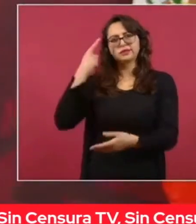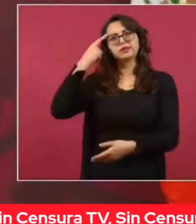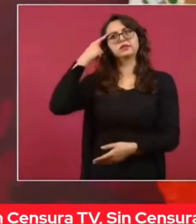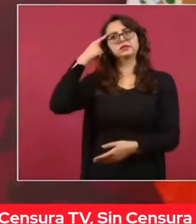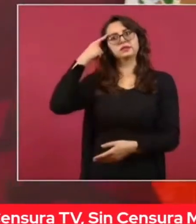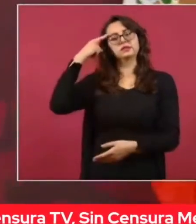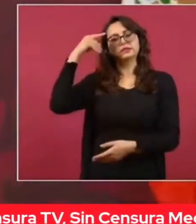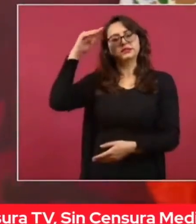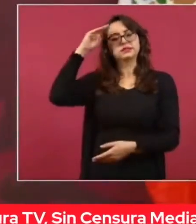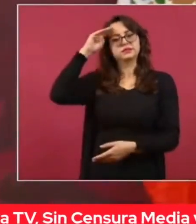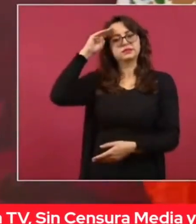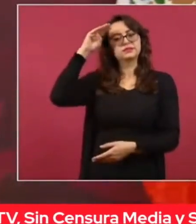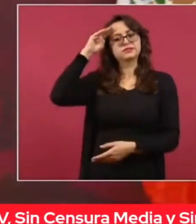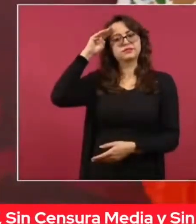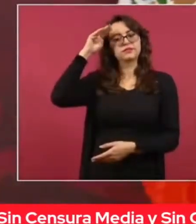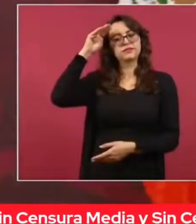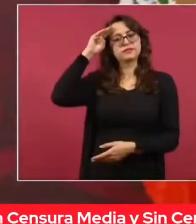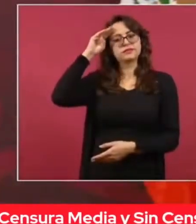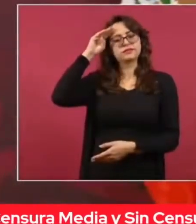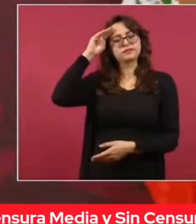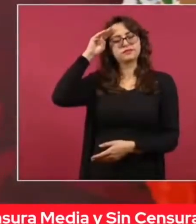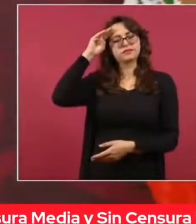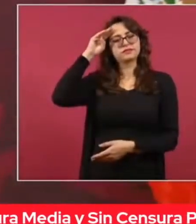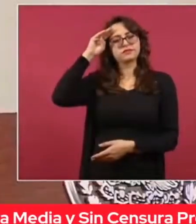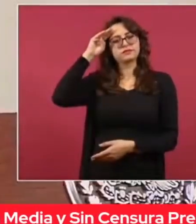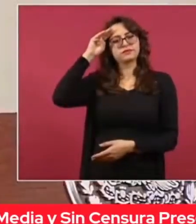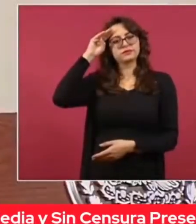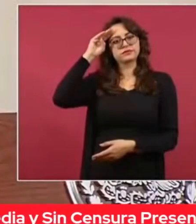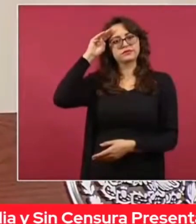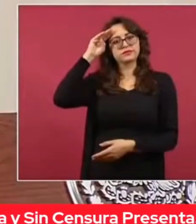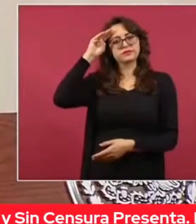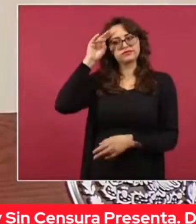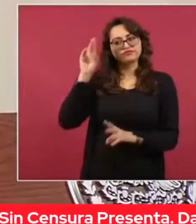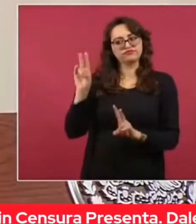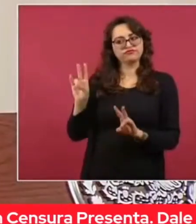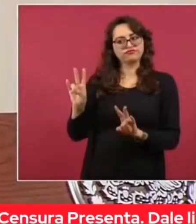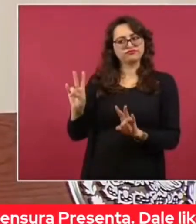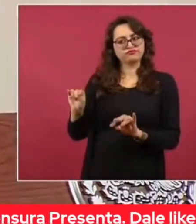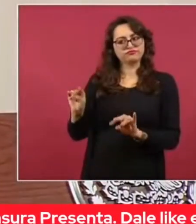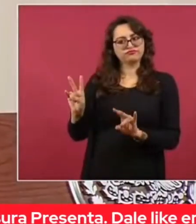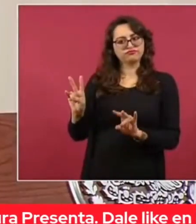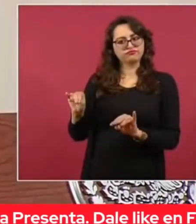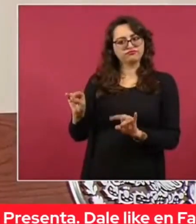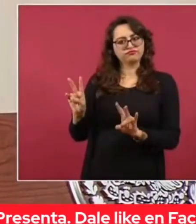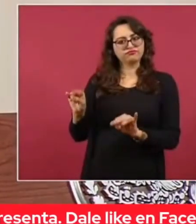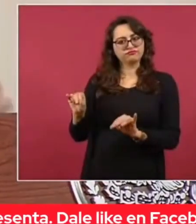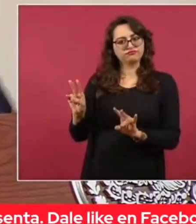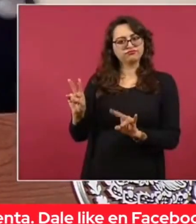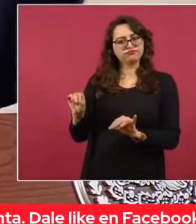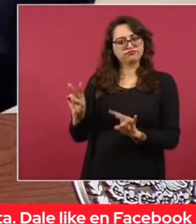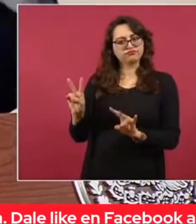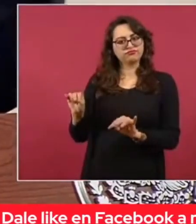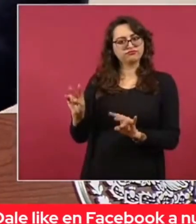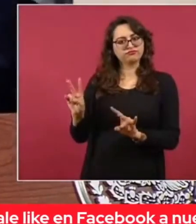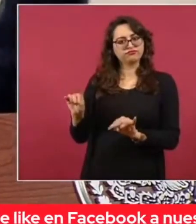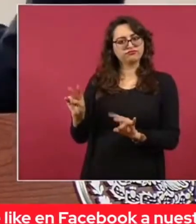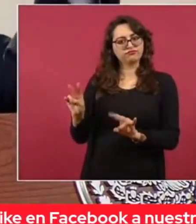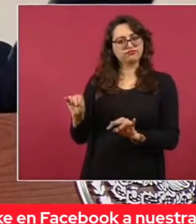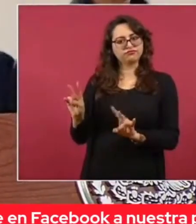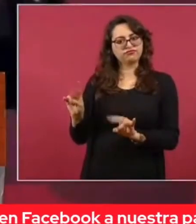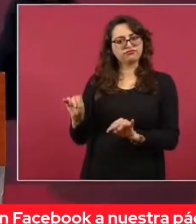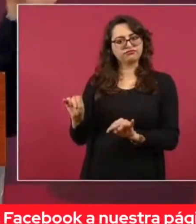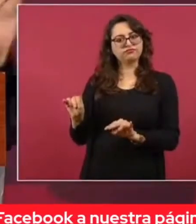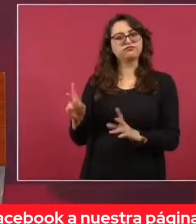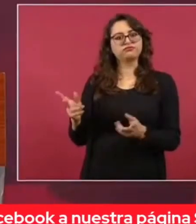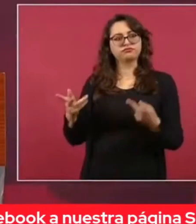atento y que además le tengo que